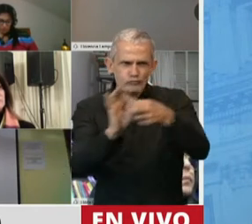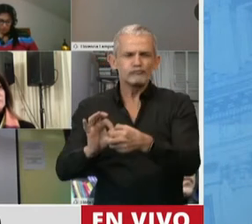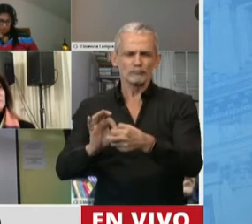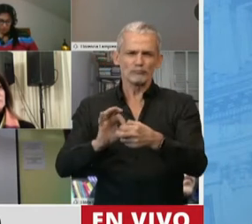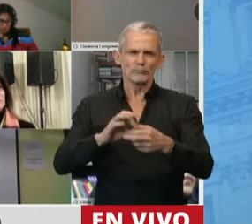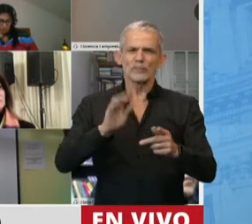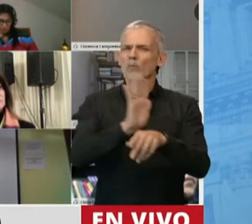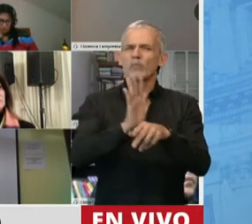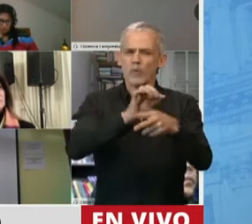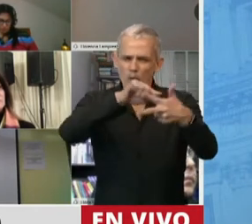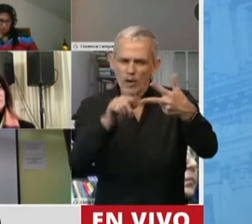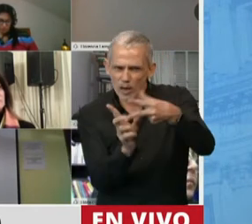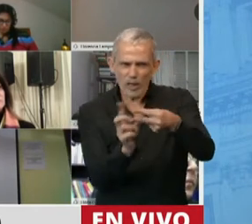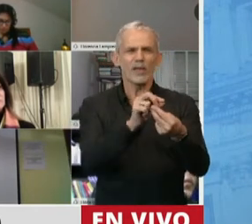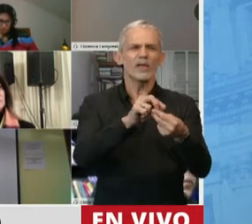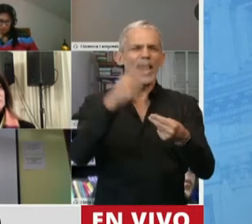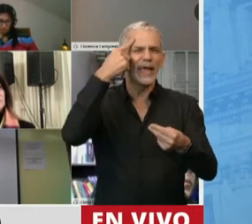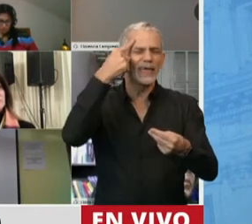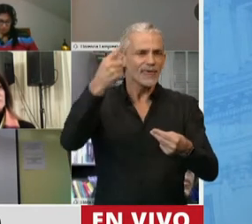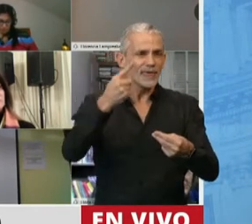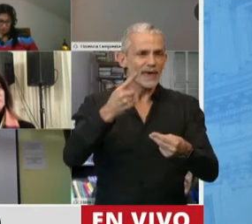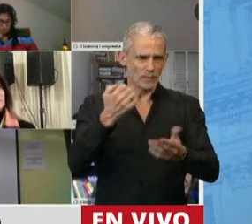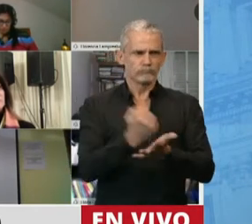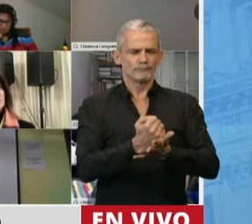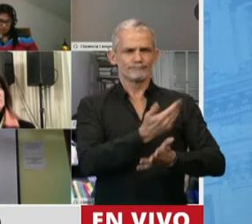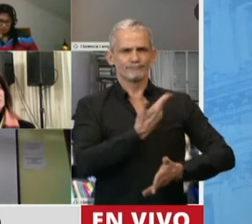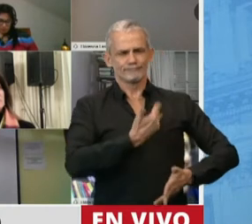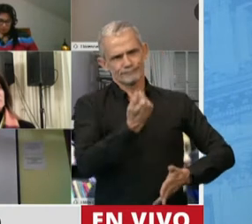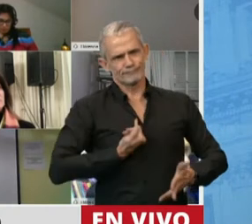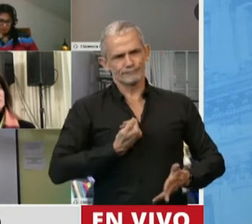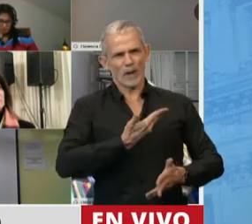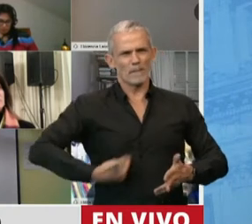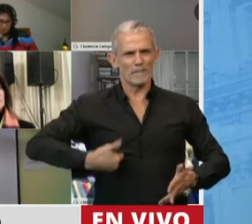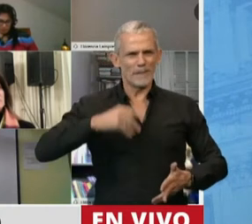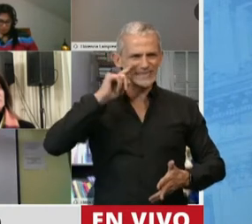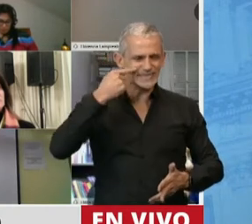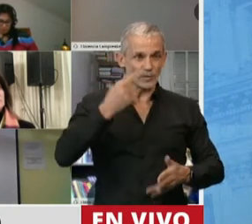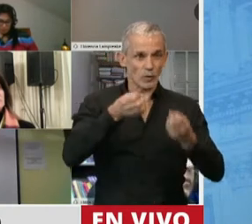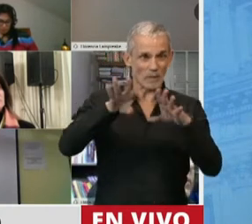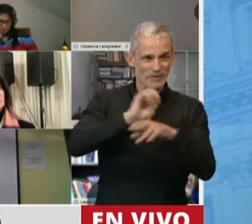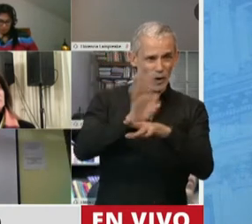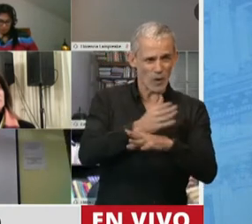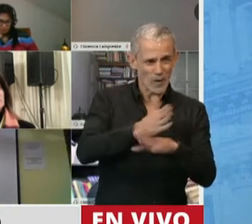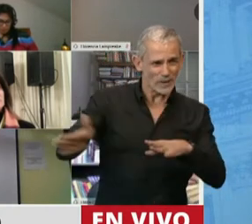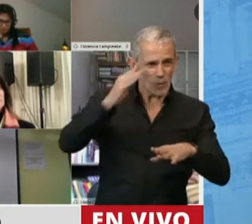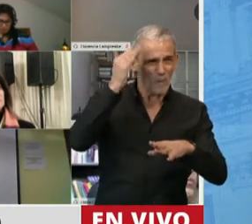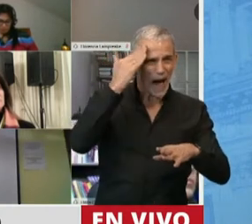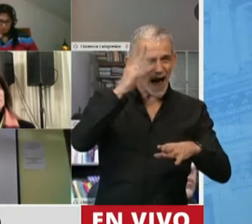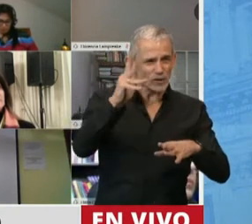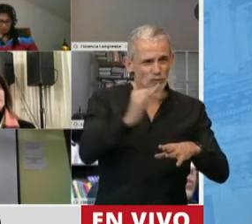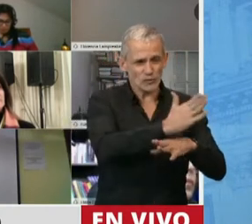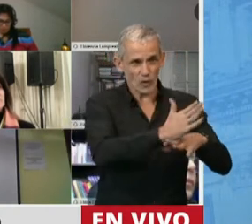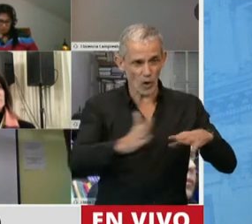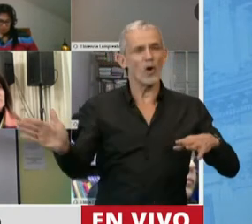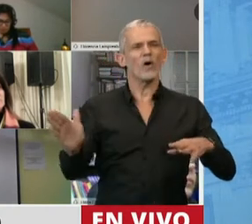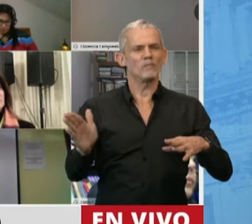concepto que de alguna manera nos marcó el presidente cuando estábamos empezando a enfrentar esta pandemia, y que tenía